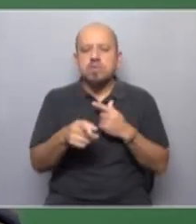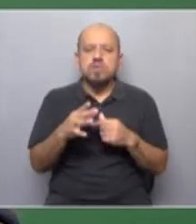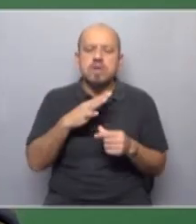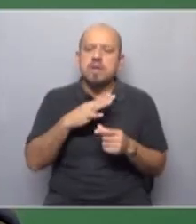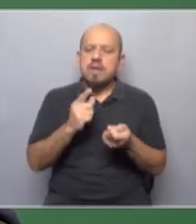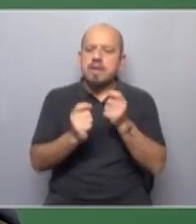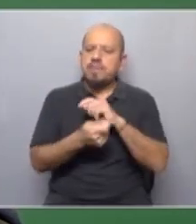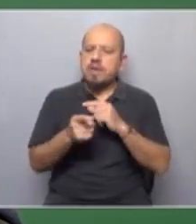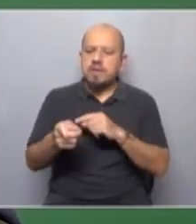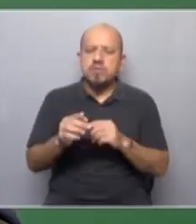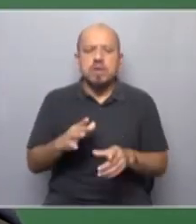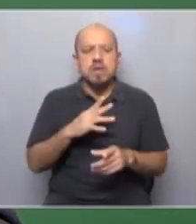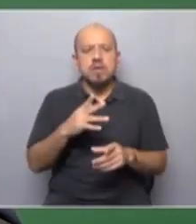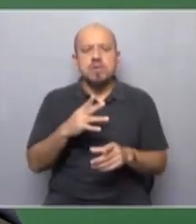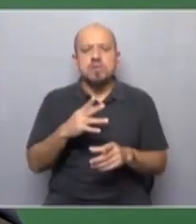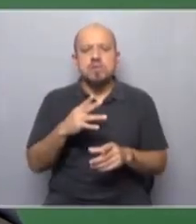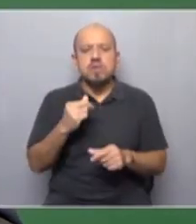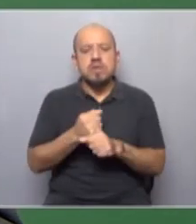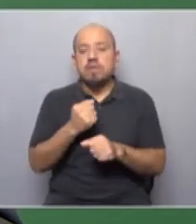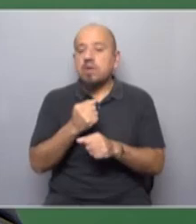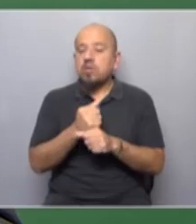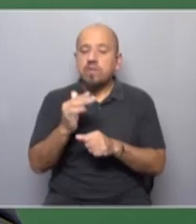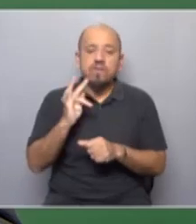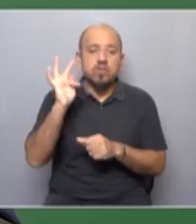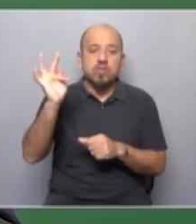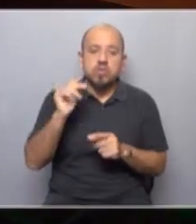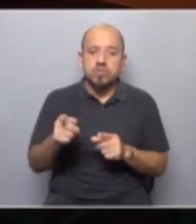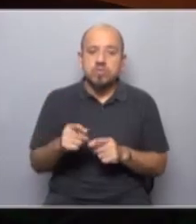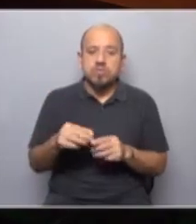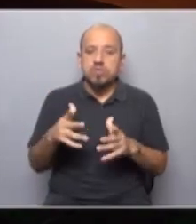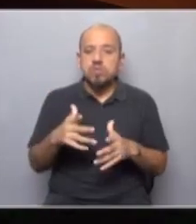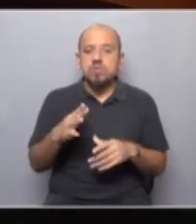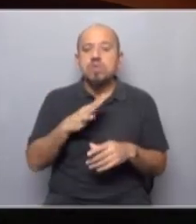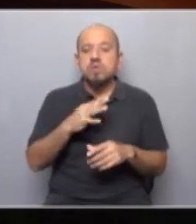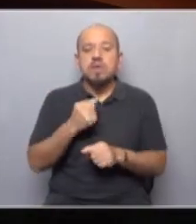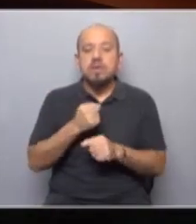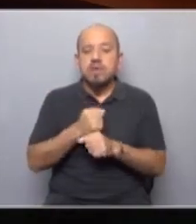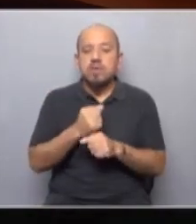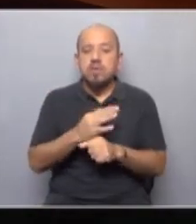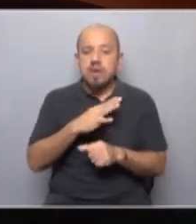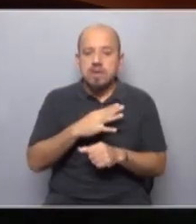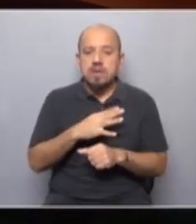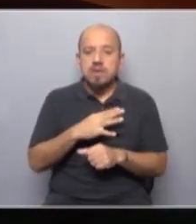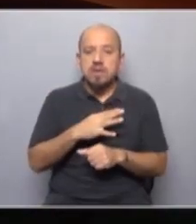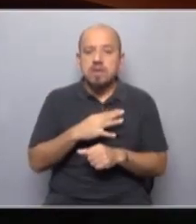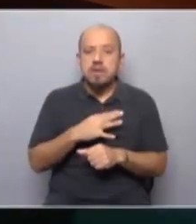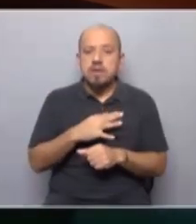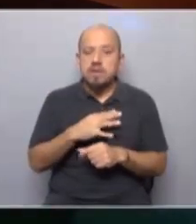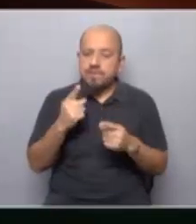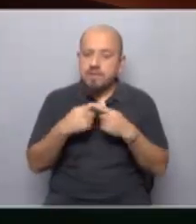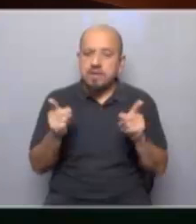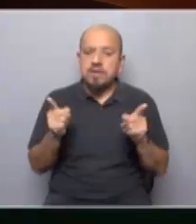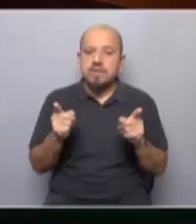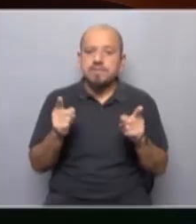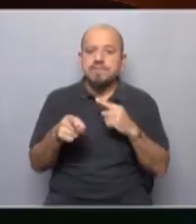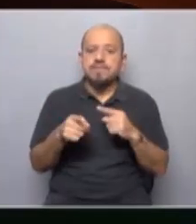cambiar esa lógica y es decir trabajo del futuro porque no está en riesgo el trabajo va a haber trabajo va a ser distinto pero a ver recién